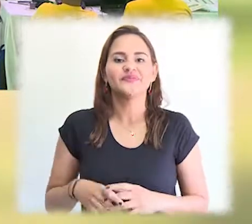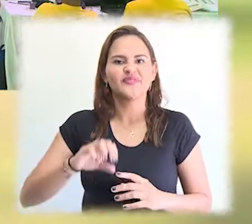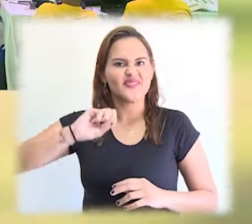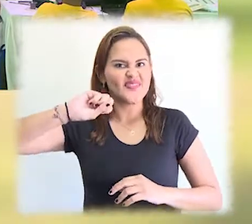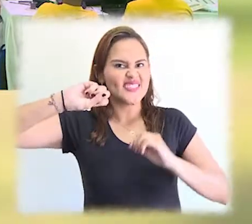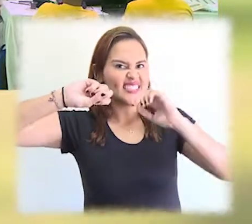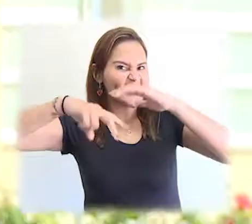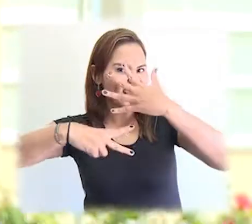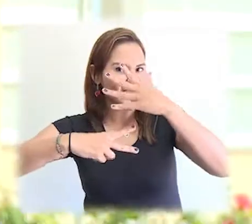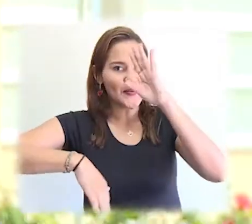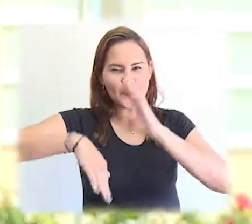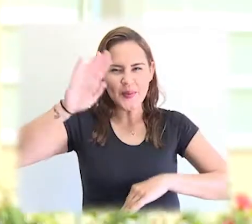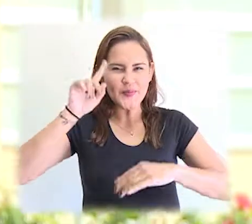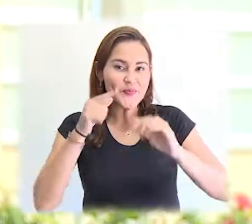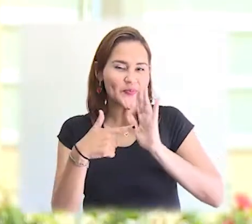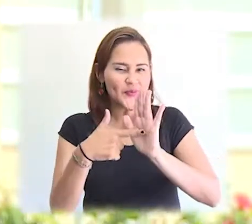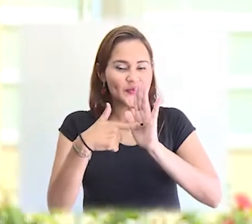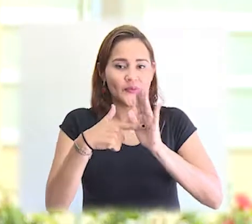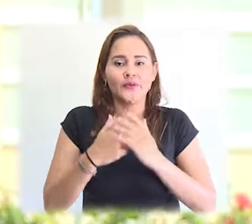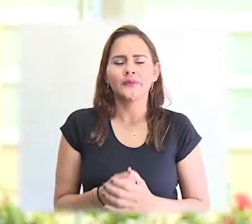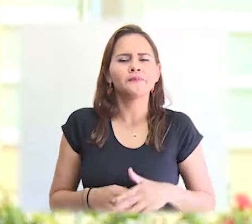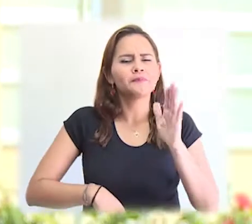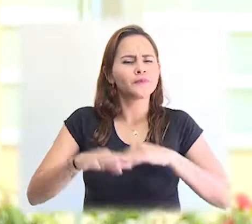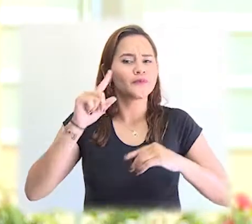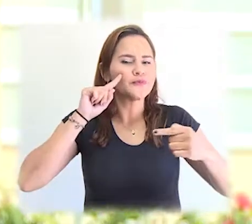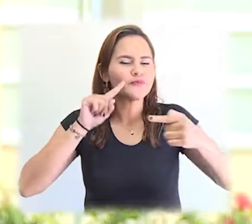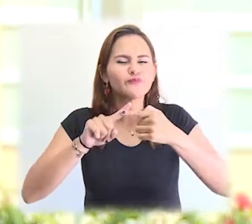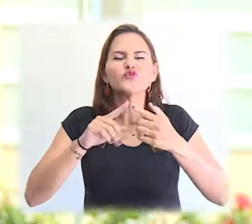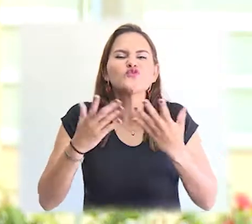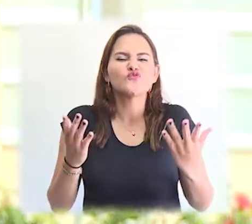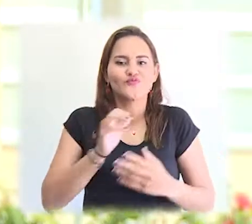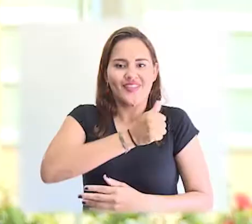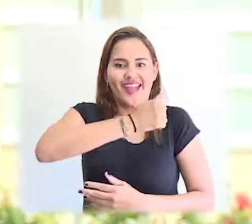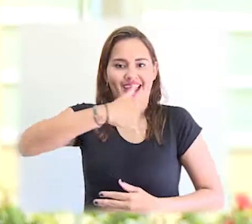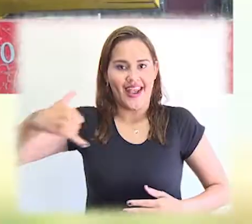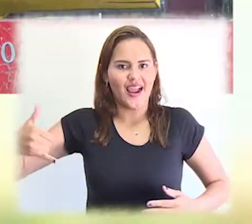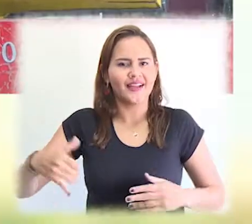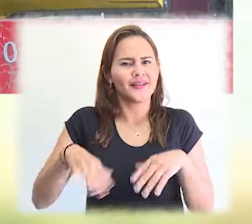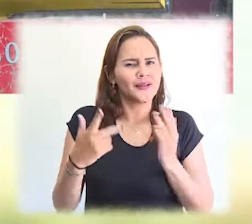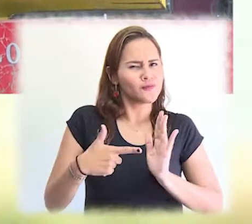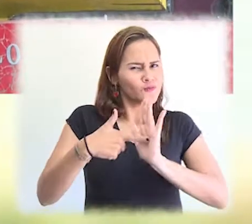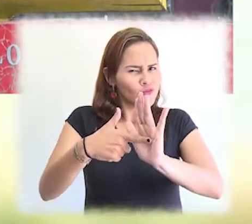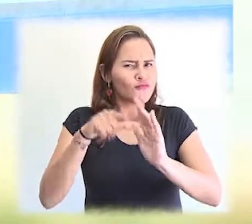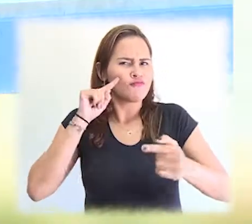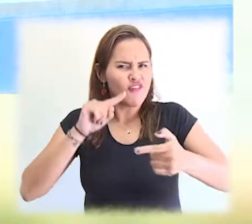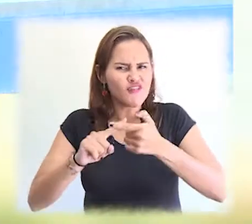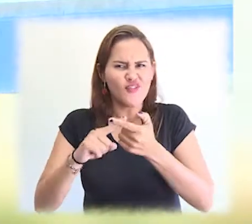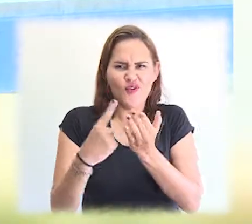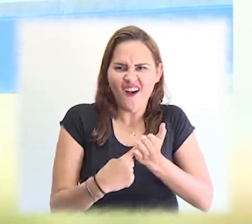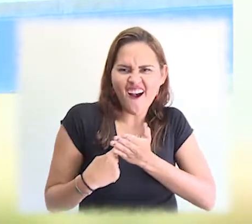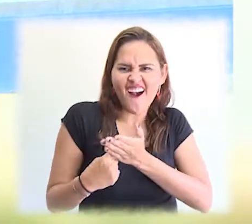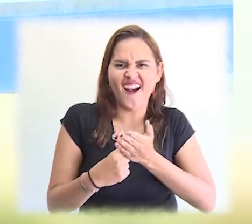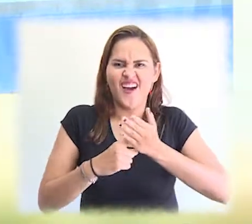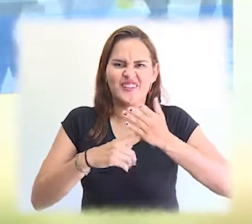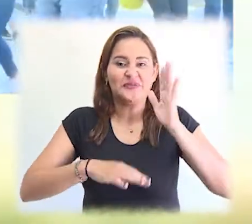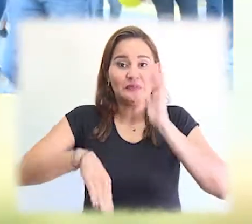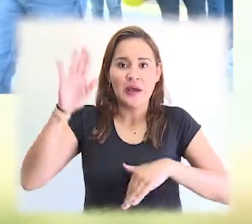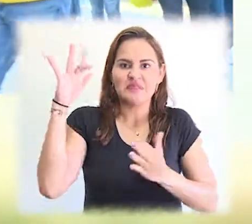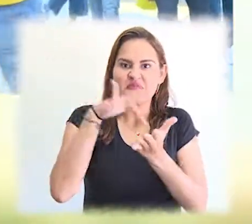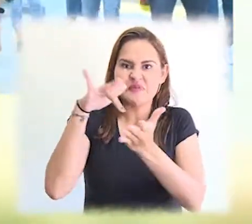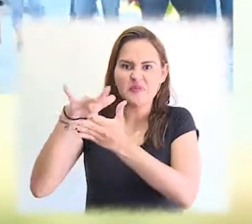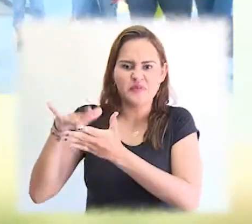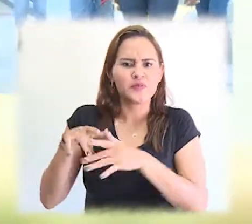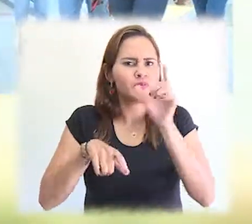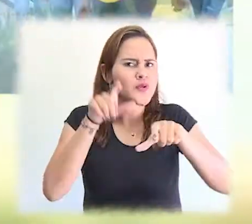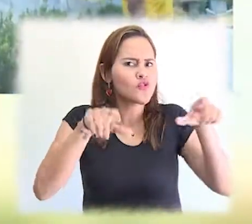en su séptima versión. El reto incubador a Aracataca fue una de las actividades que tuvieron lugar en Unimagdalena Crea, con la participación de